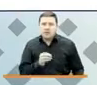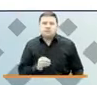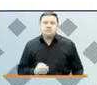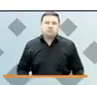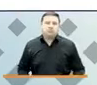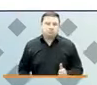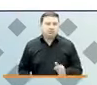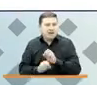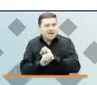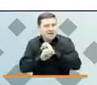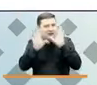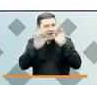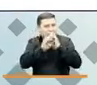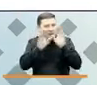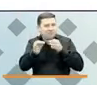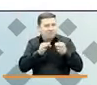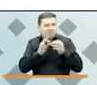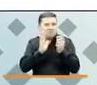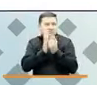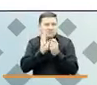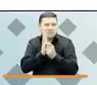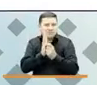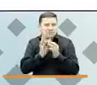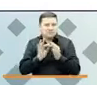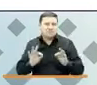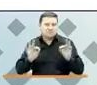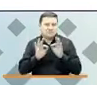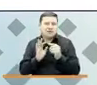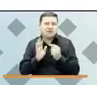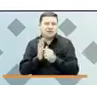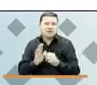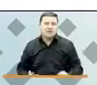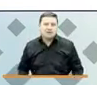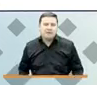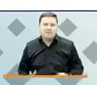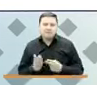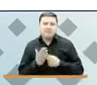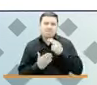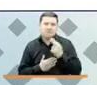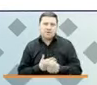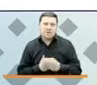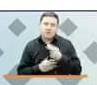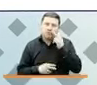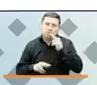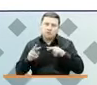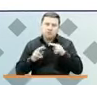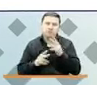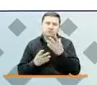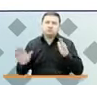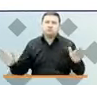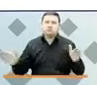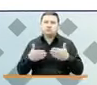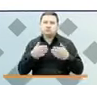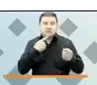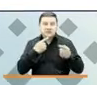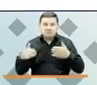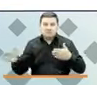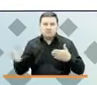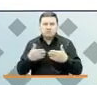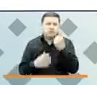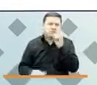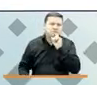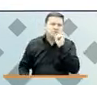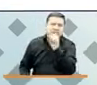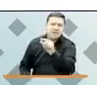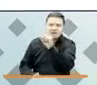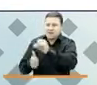claridad en todos estos trascendentales hitos y proyectos como el museo. Y quisiera cerrar este conversatorio con una pregunta para cada